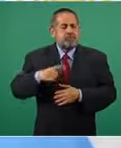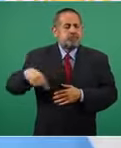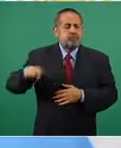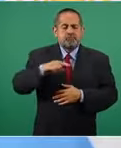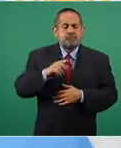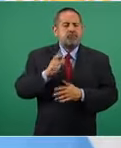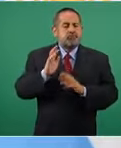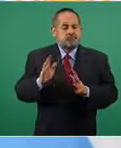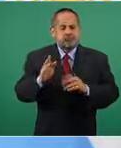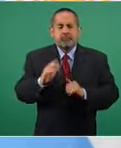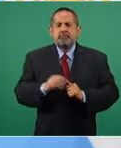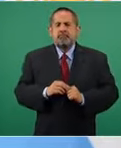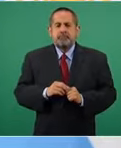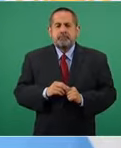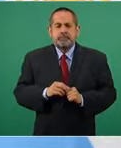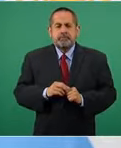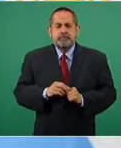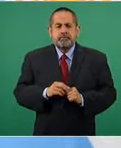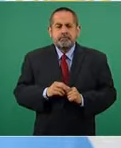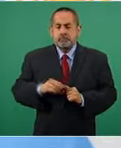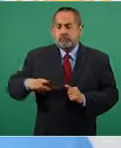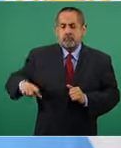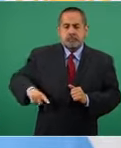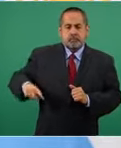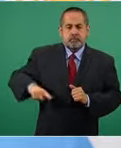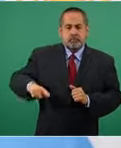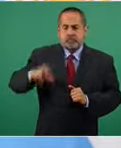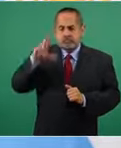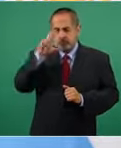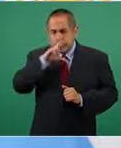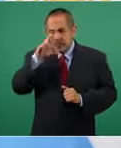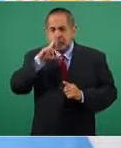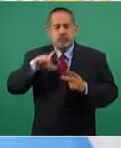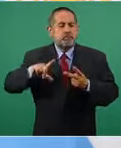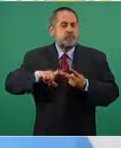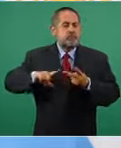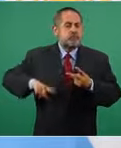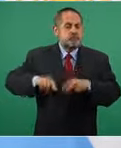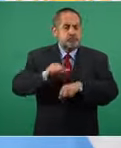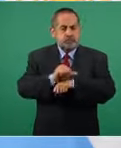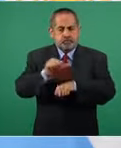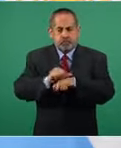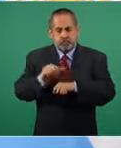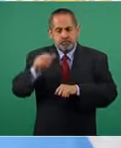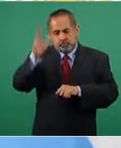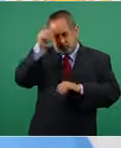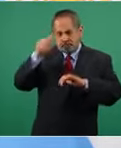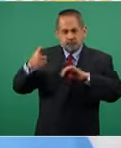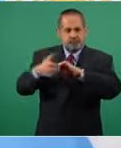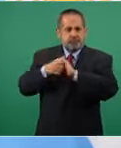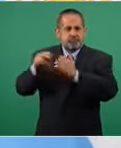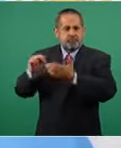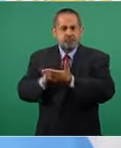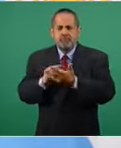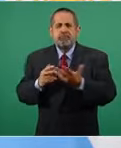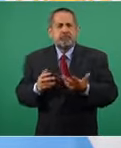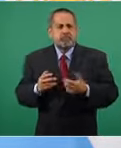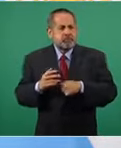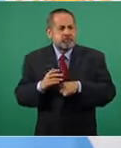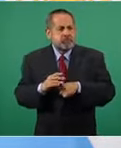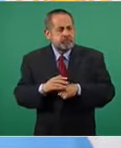entre el gobierno de Rusia, el gobierno de Argentina, hay una vacuna, ¿por qué no